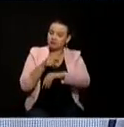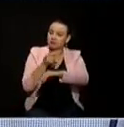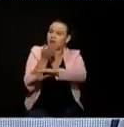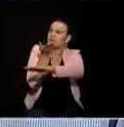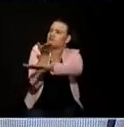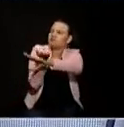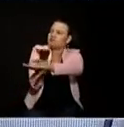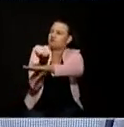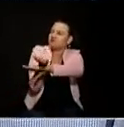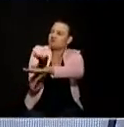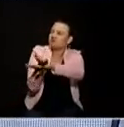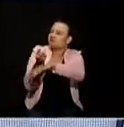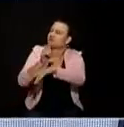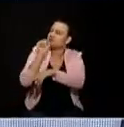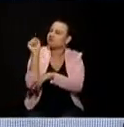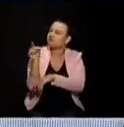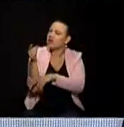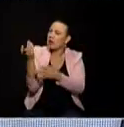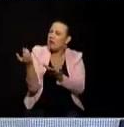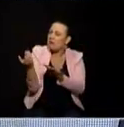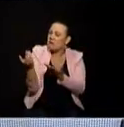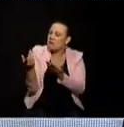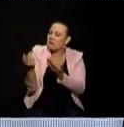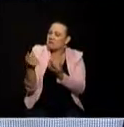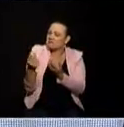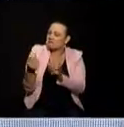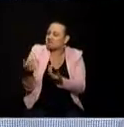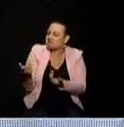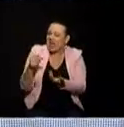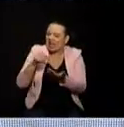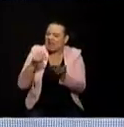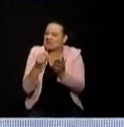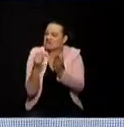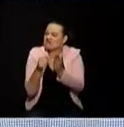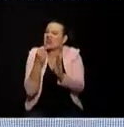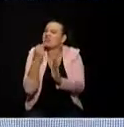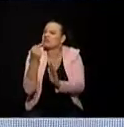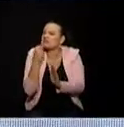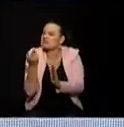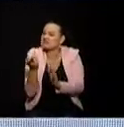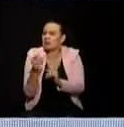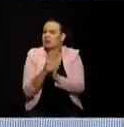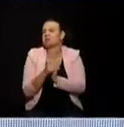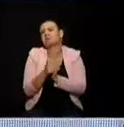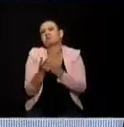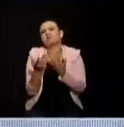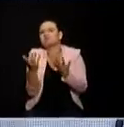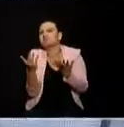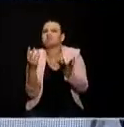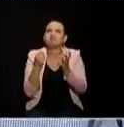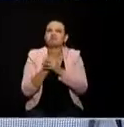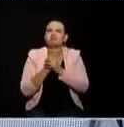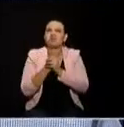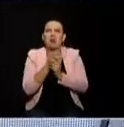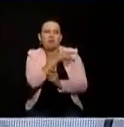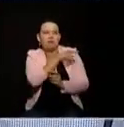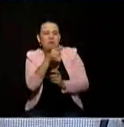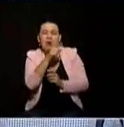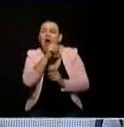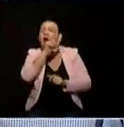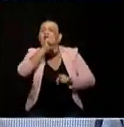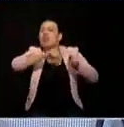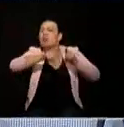qué tenés para visibilizar y prevenir los problemas de salud mental